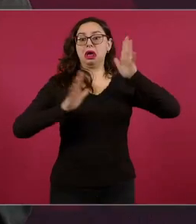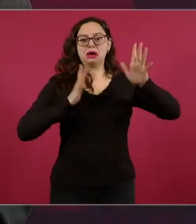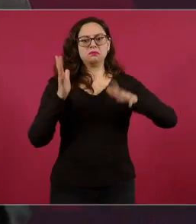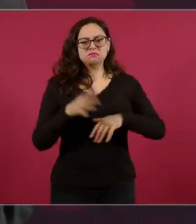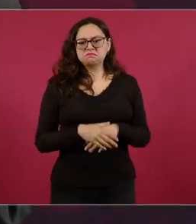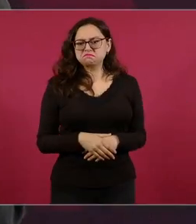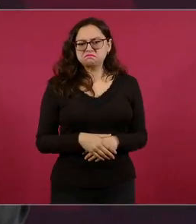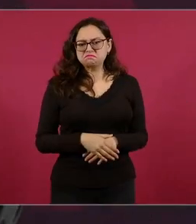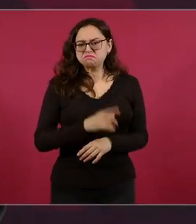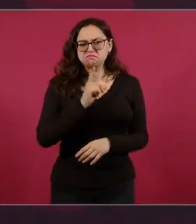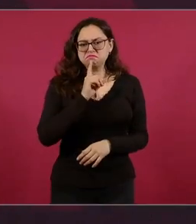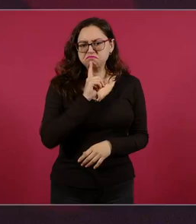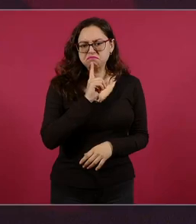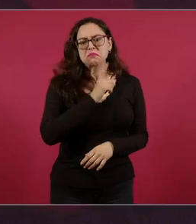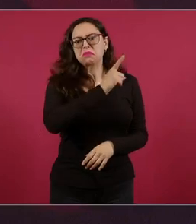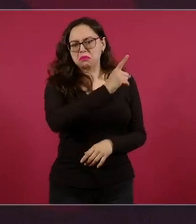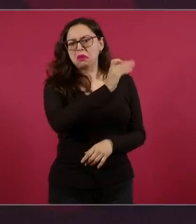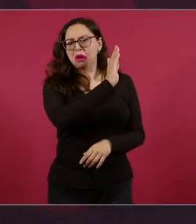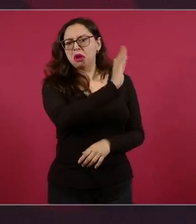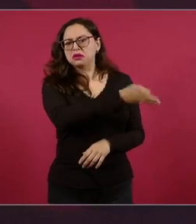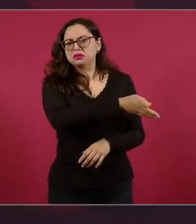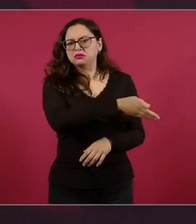por qué es aquí